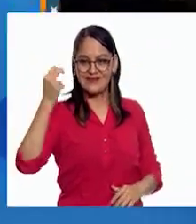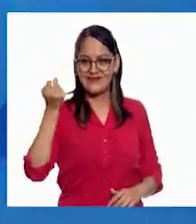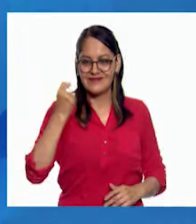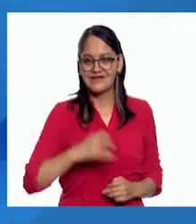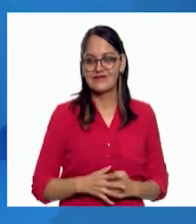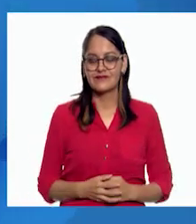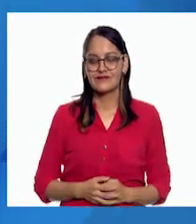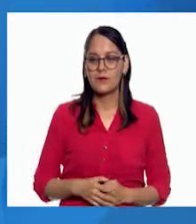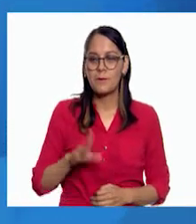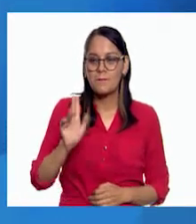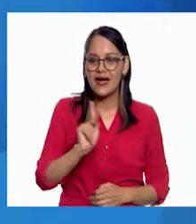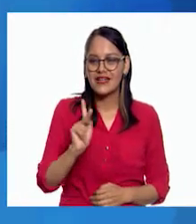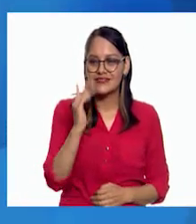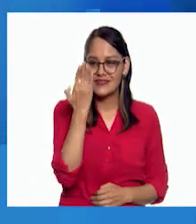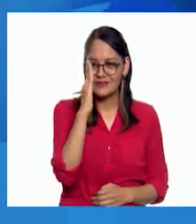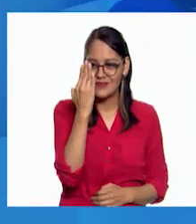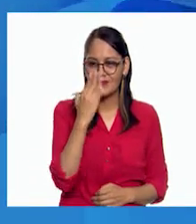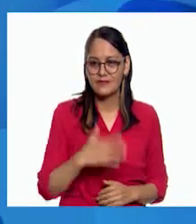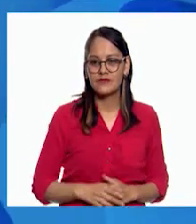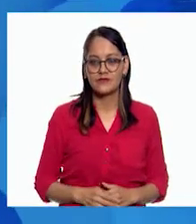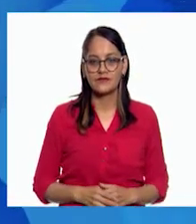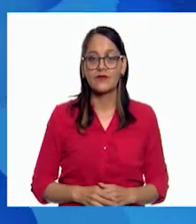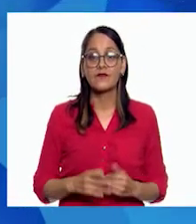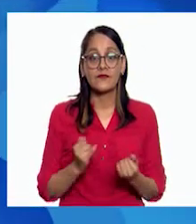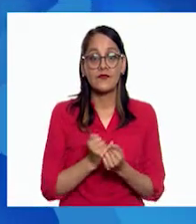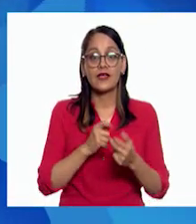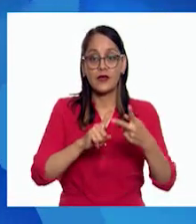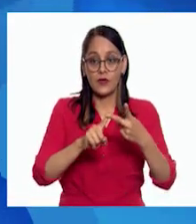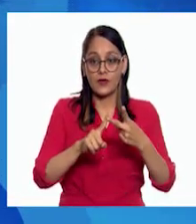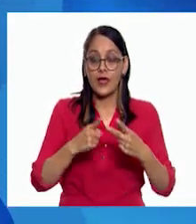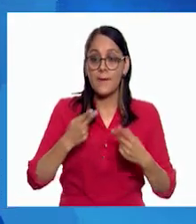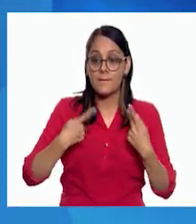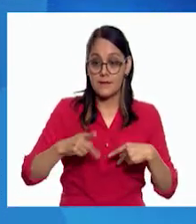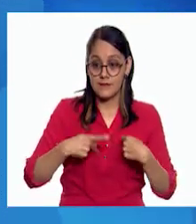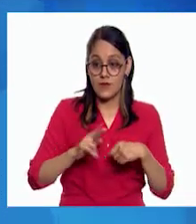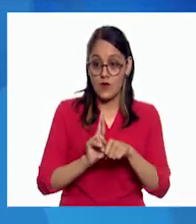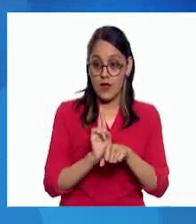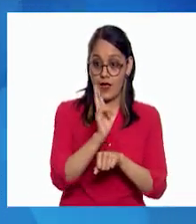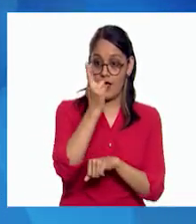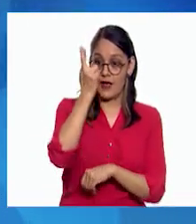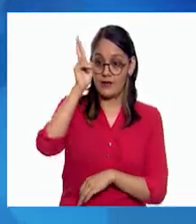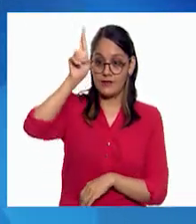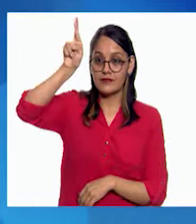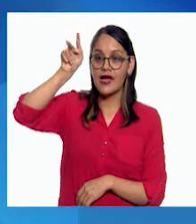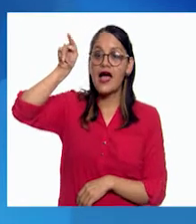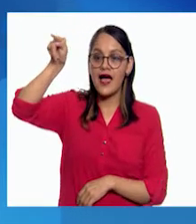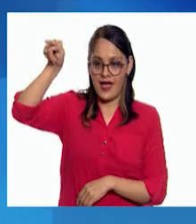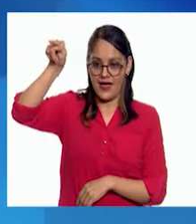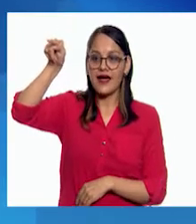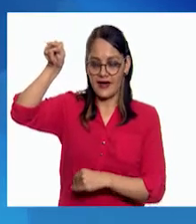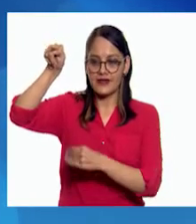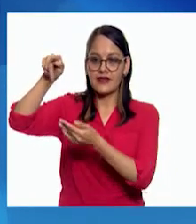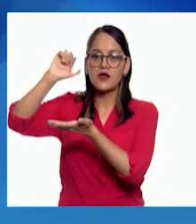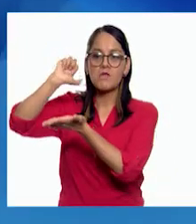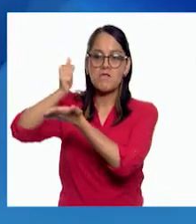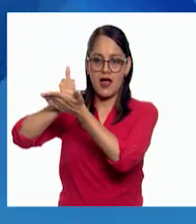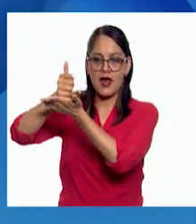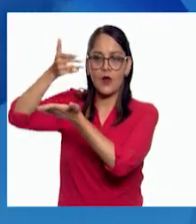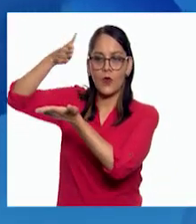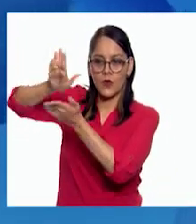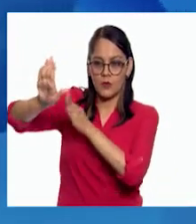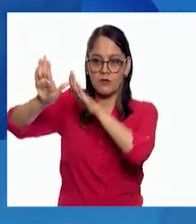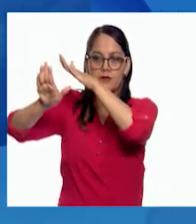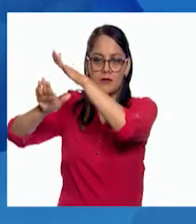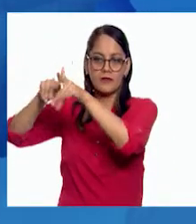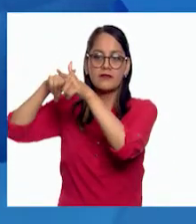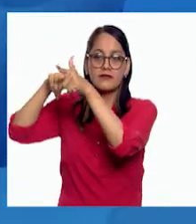Exacto. ¿Me ayudas? Claro que sí. Las huellas de los astronautas que la han visitado siguen ahí. La luna no